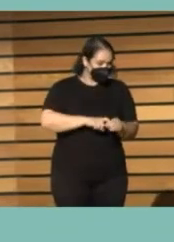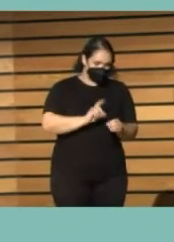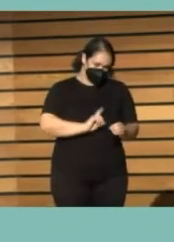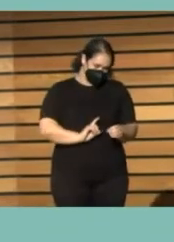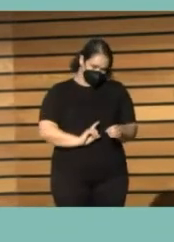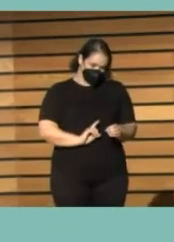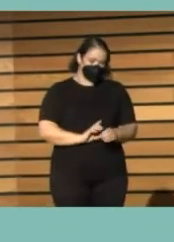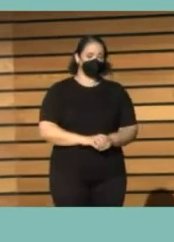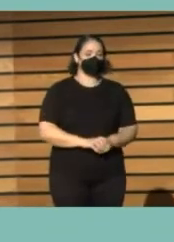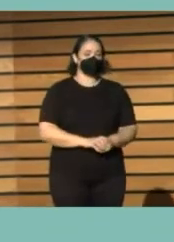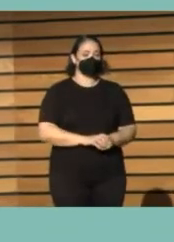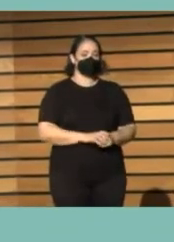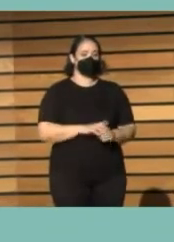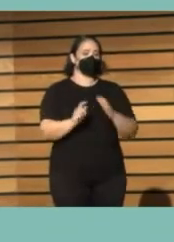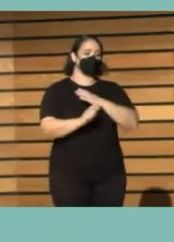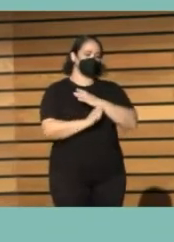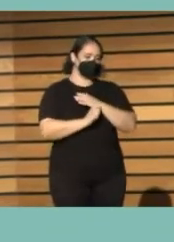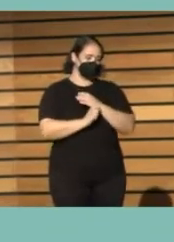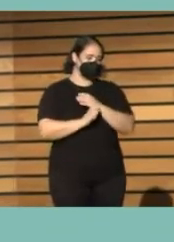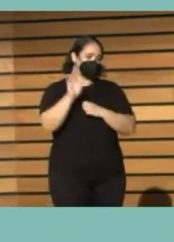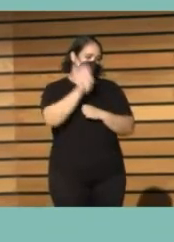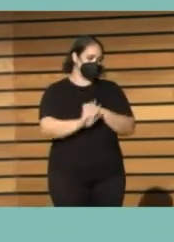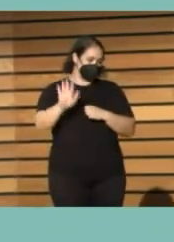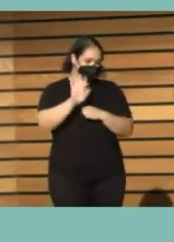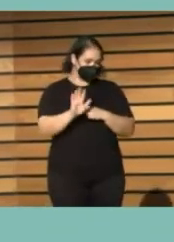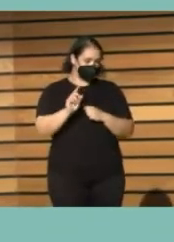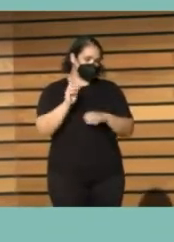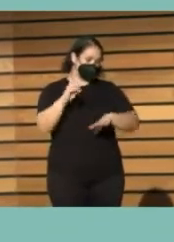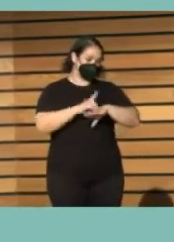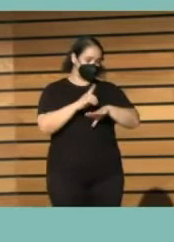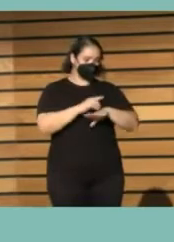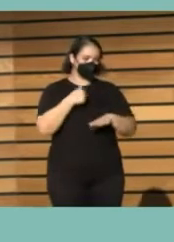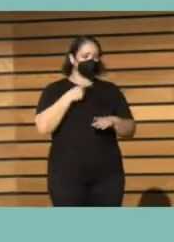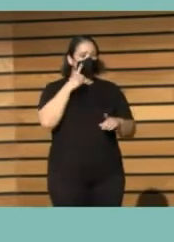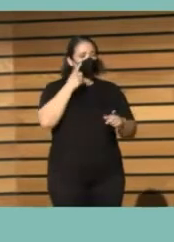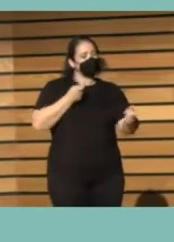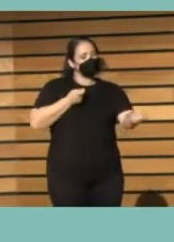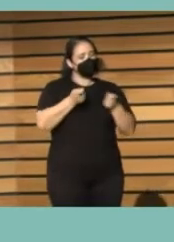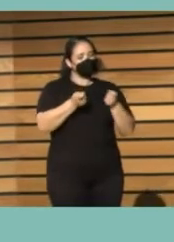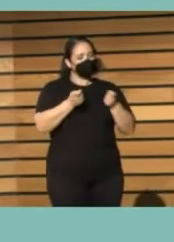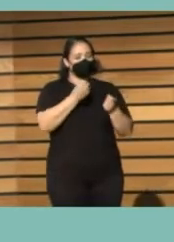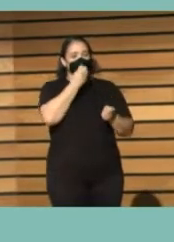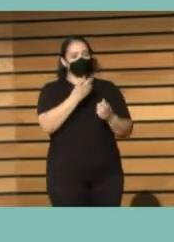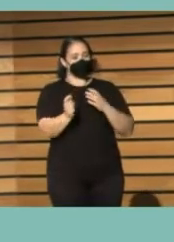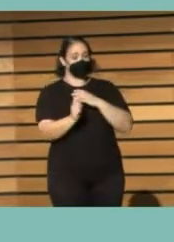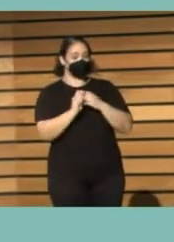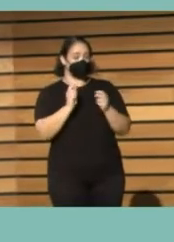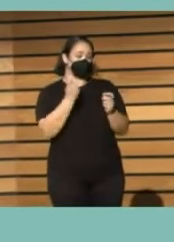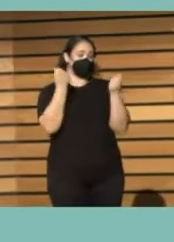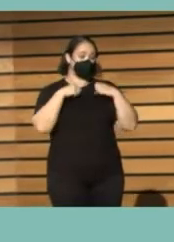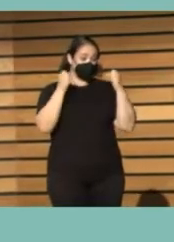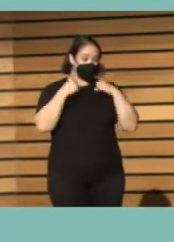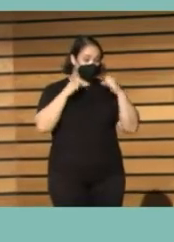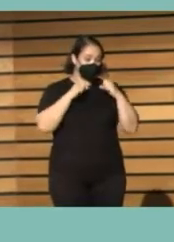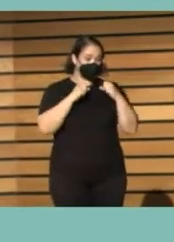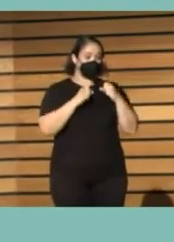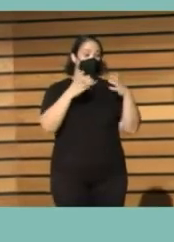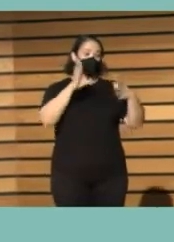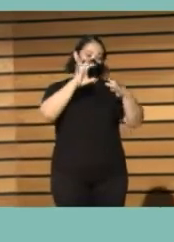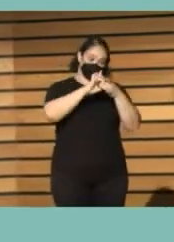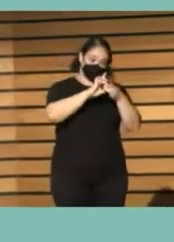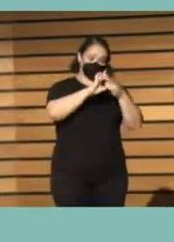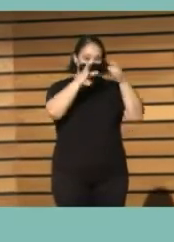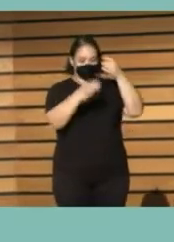este... en la Estrategia Nacional de Digitalización. Coordino el grupo de Buenas Prácticas en Digitalización que cuelga de este grupo